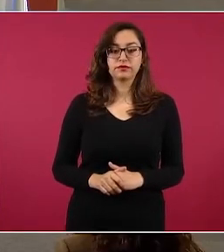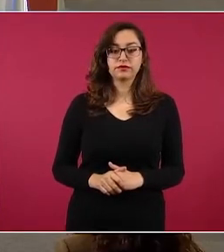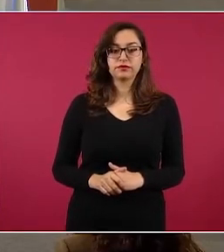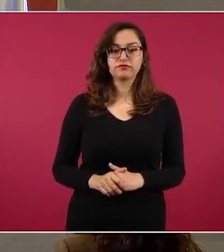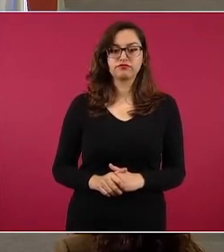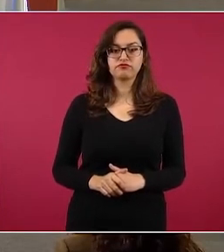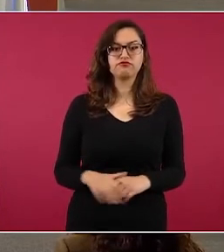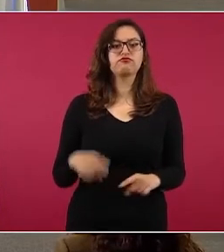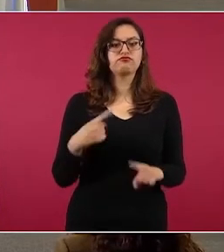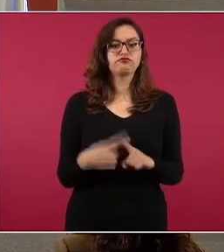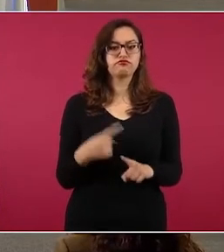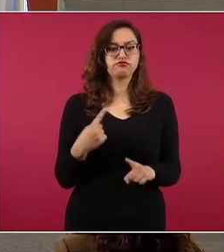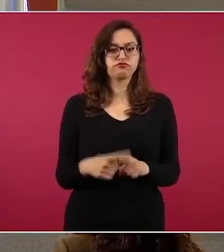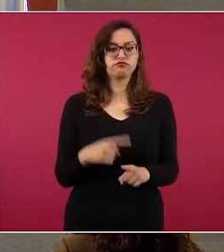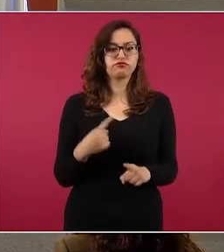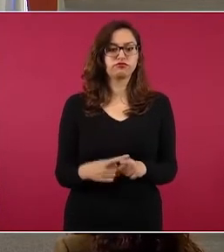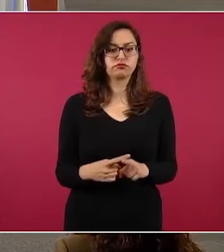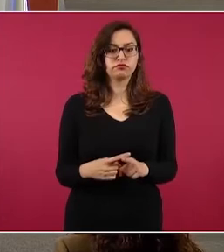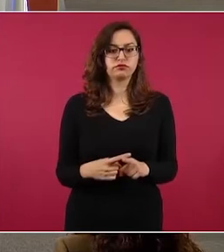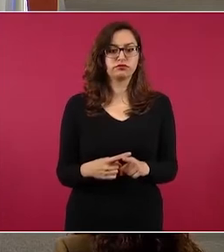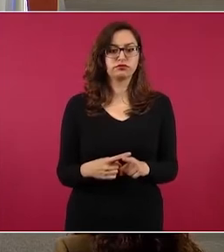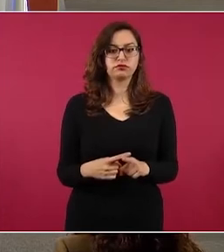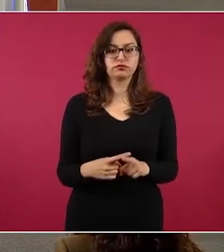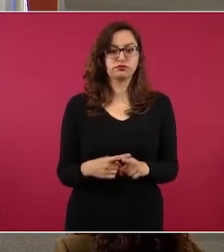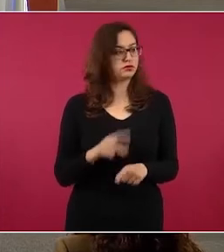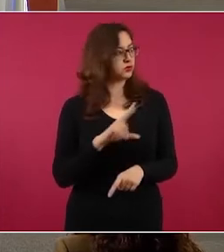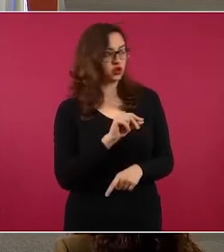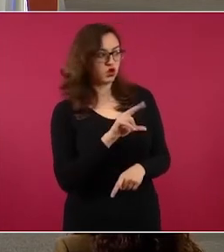¿Quién? ¿Quién? Que no.